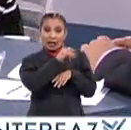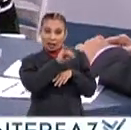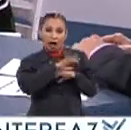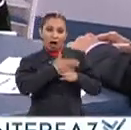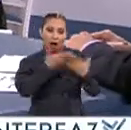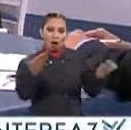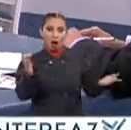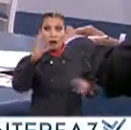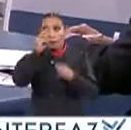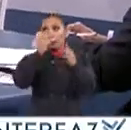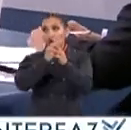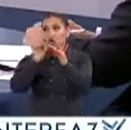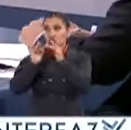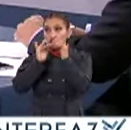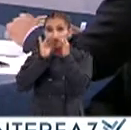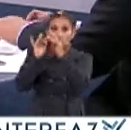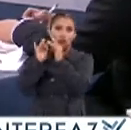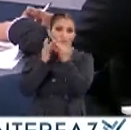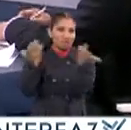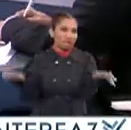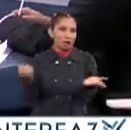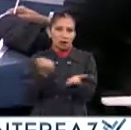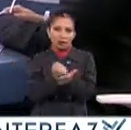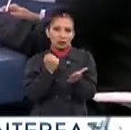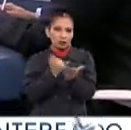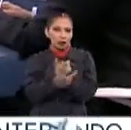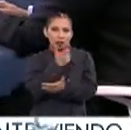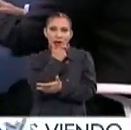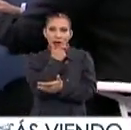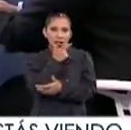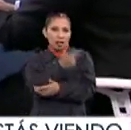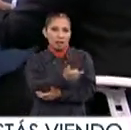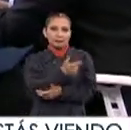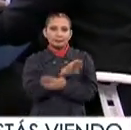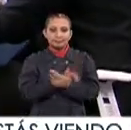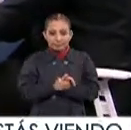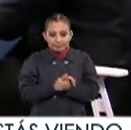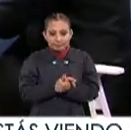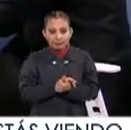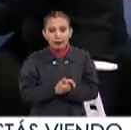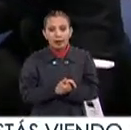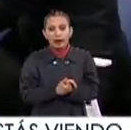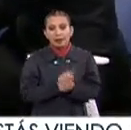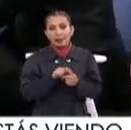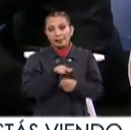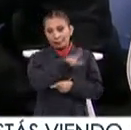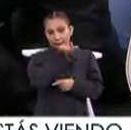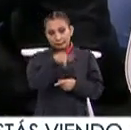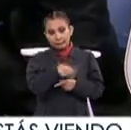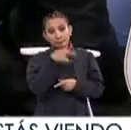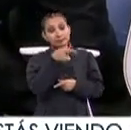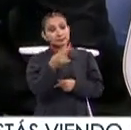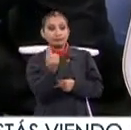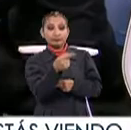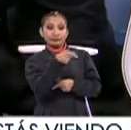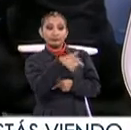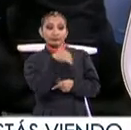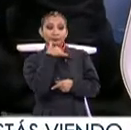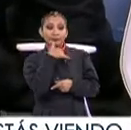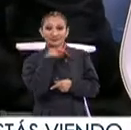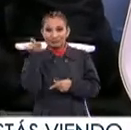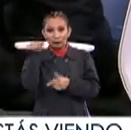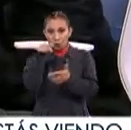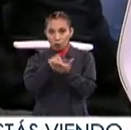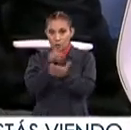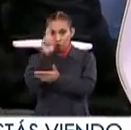Que hoy en día En este mundo Globalizado Pues es necesario Tener este idioma Y posteriormente Pues se necesita El idioma